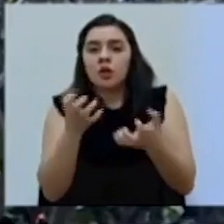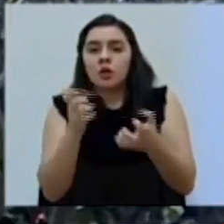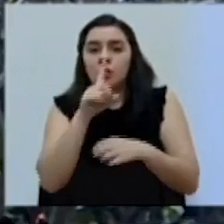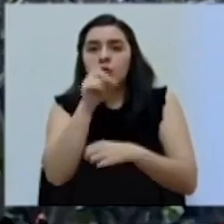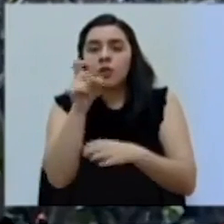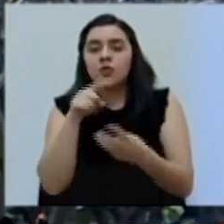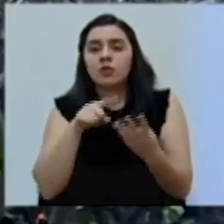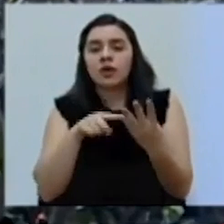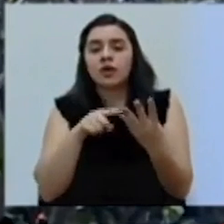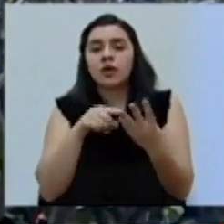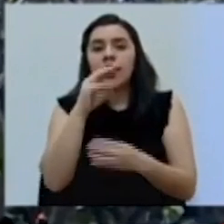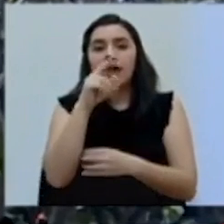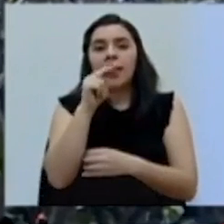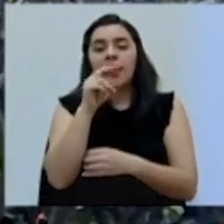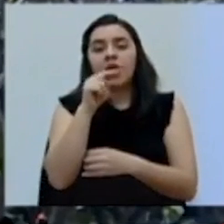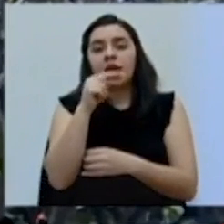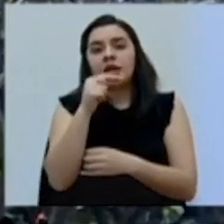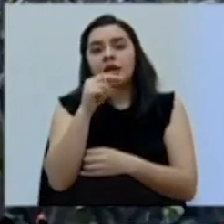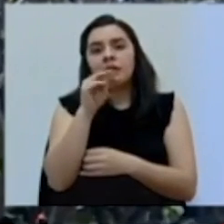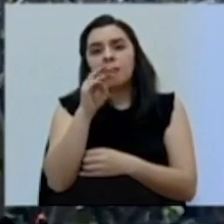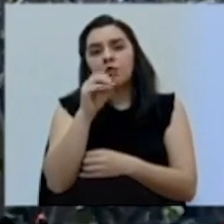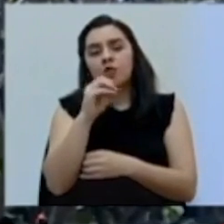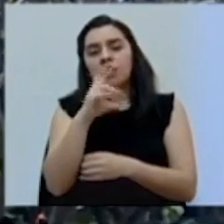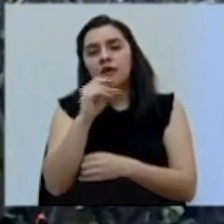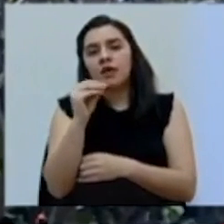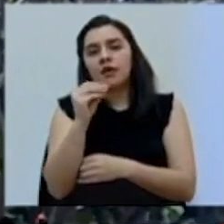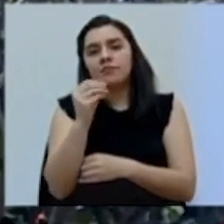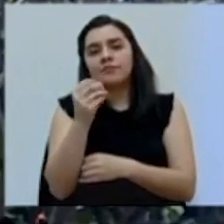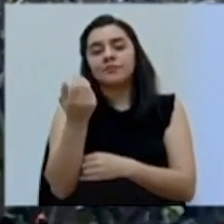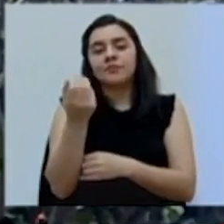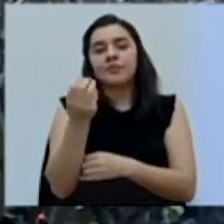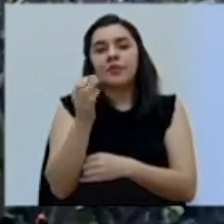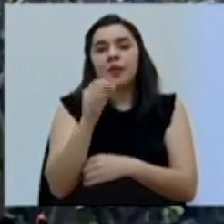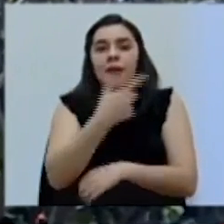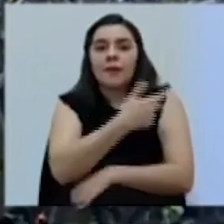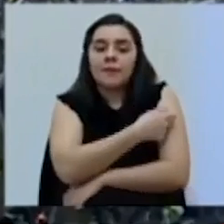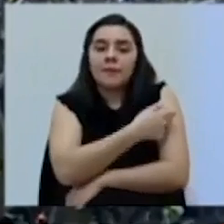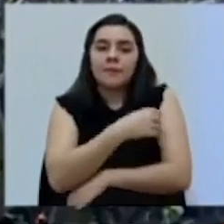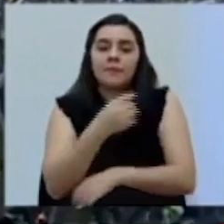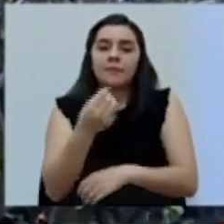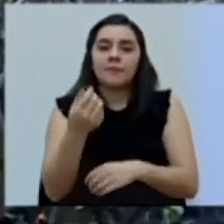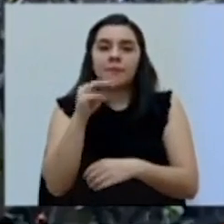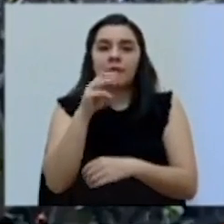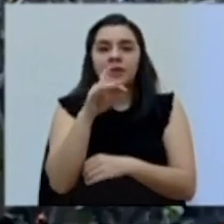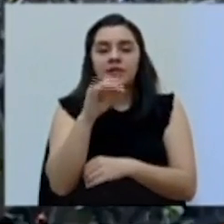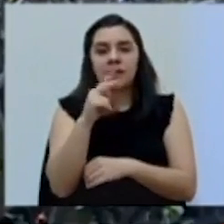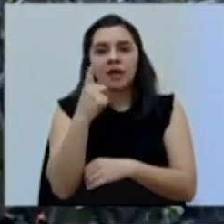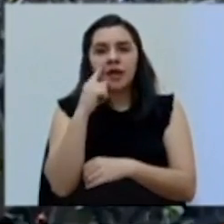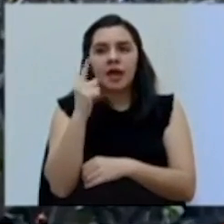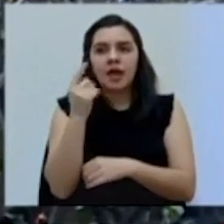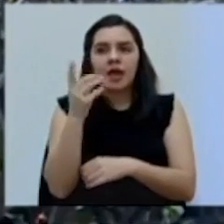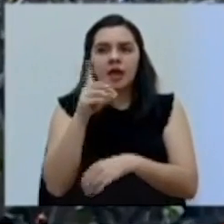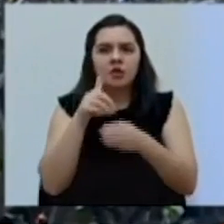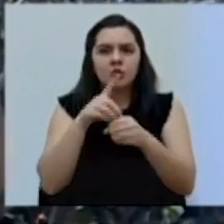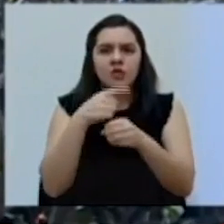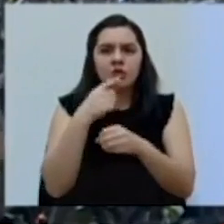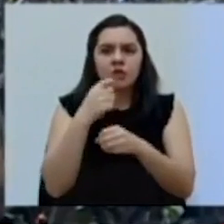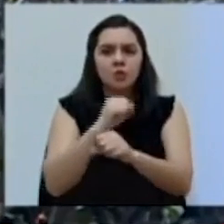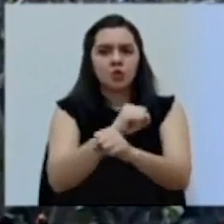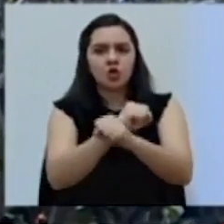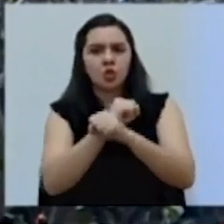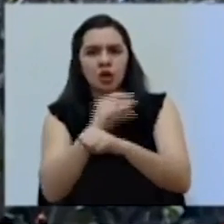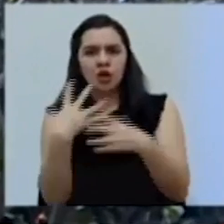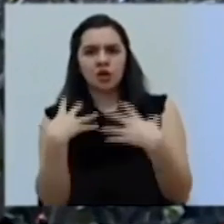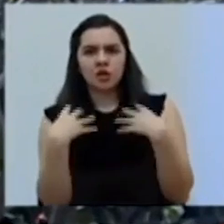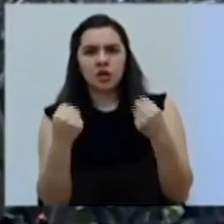cáñamo y cannabis medicinal. El gobierno, la presidencia, manda ayer una carta a los diputados diciendo que por un asunto de seguridad y de salud